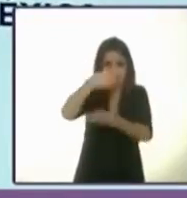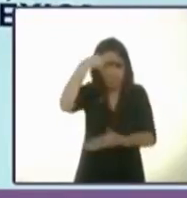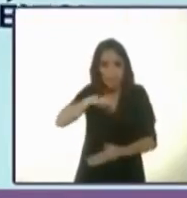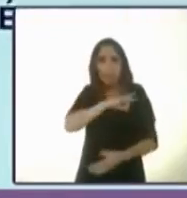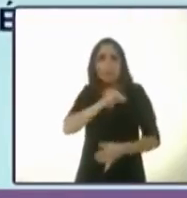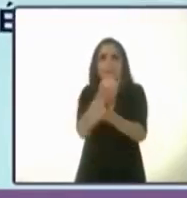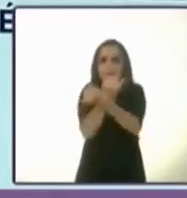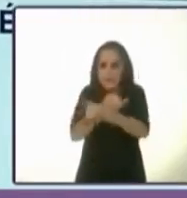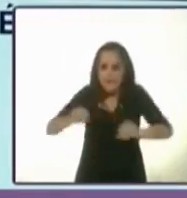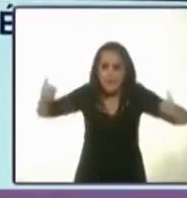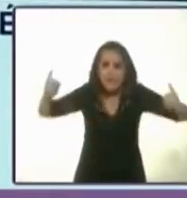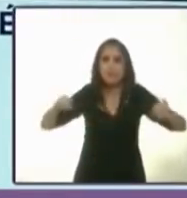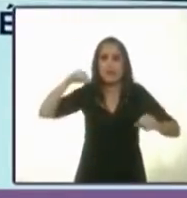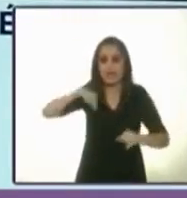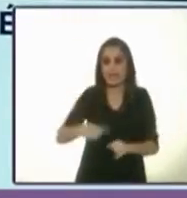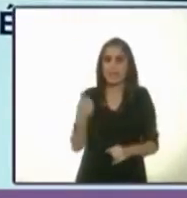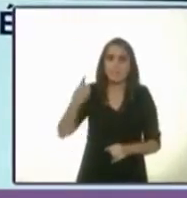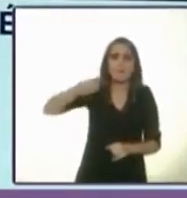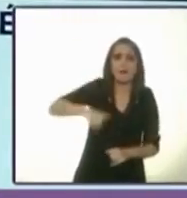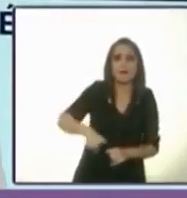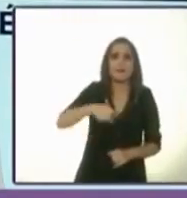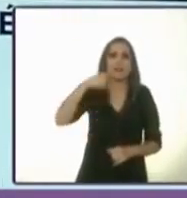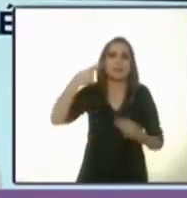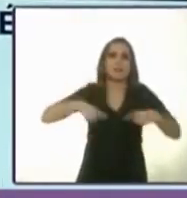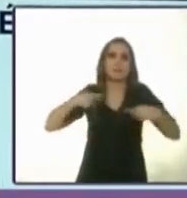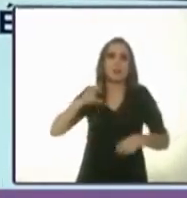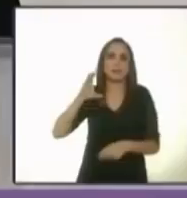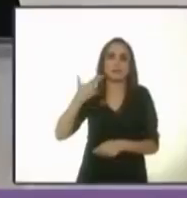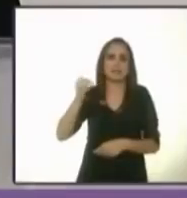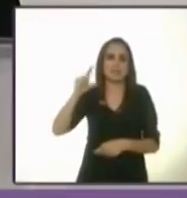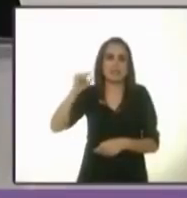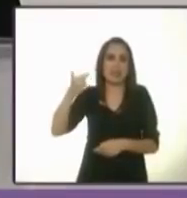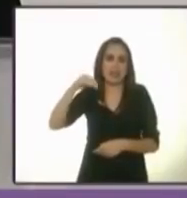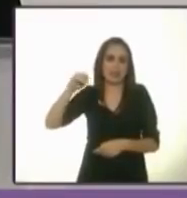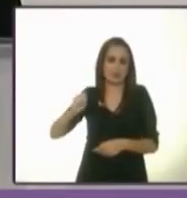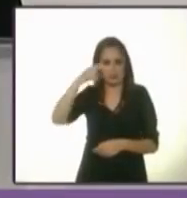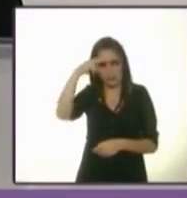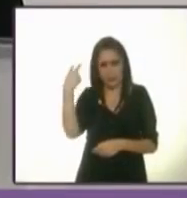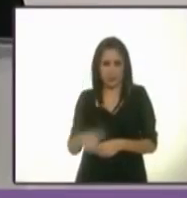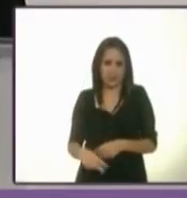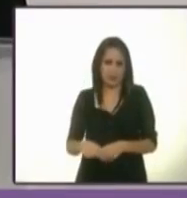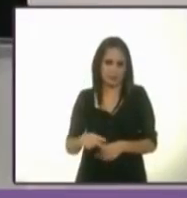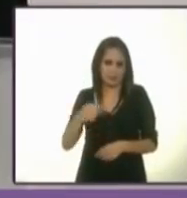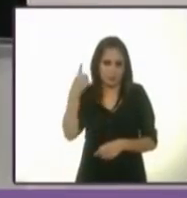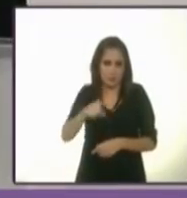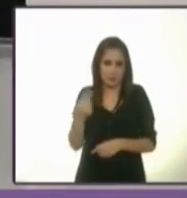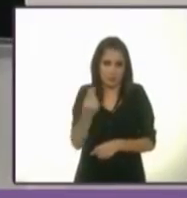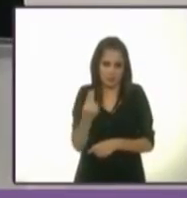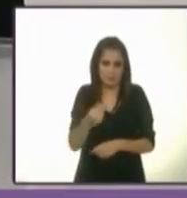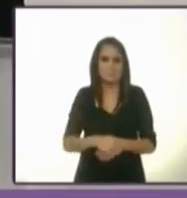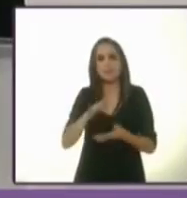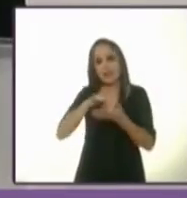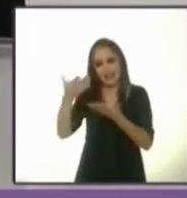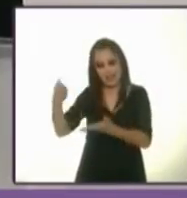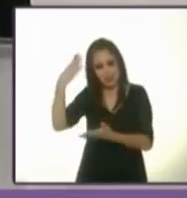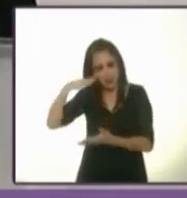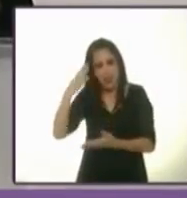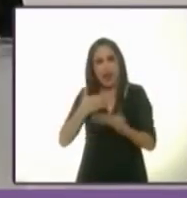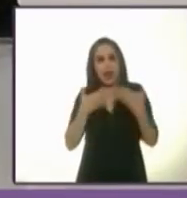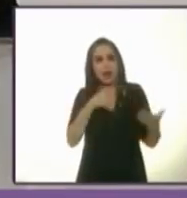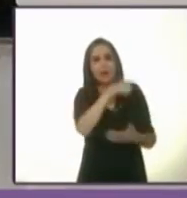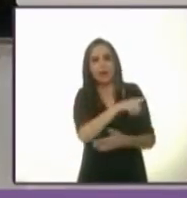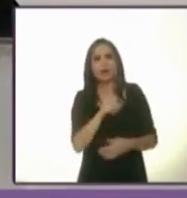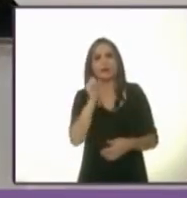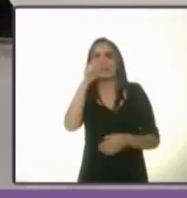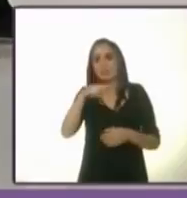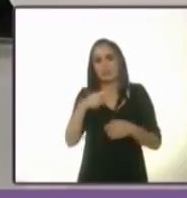independiente y que aquí mandemos los chilangos. Muchas gracias. Candidata Alejandra Barrales, muchísimas gracias. Pidió el uso de la voz la